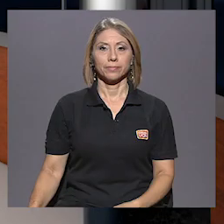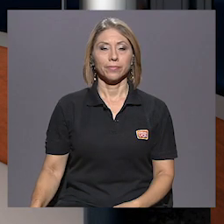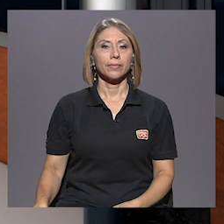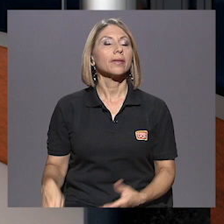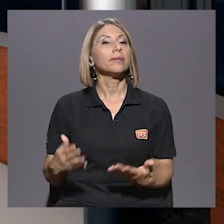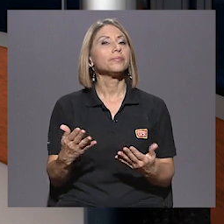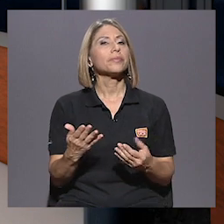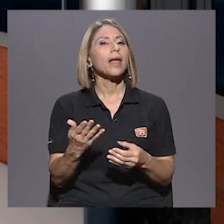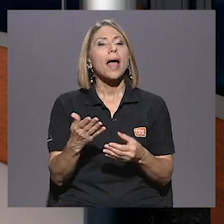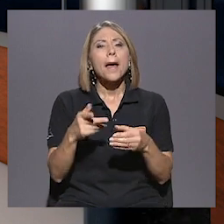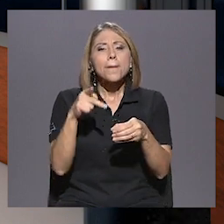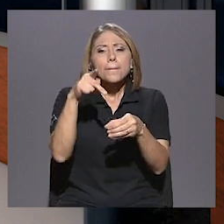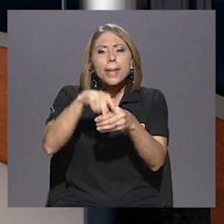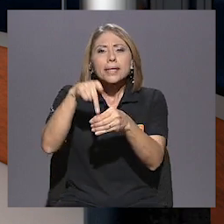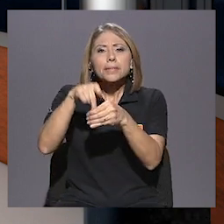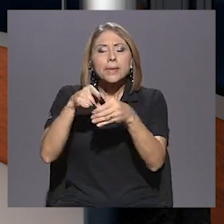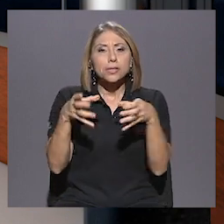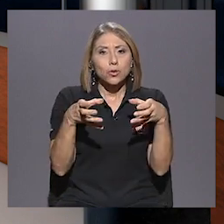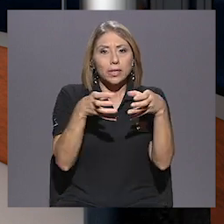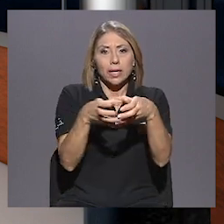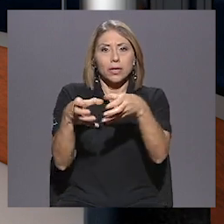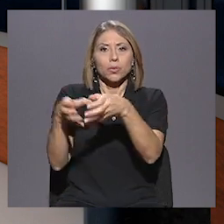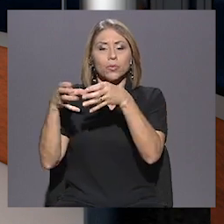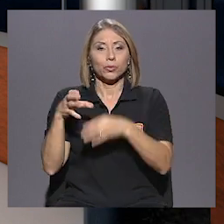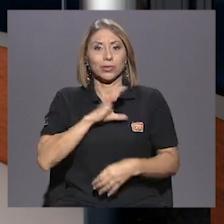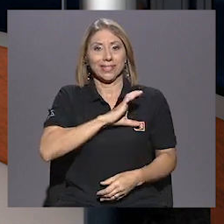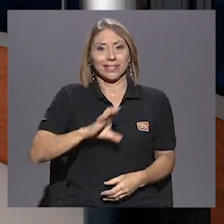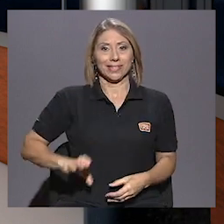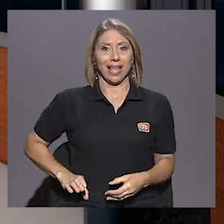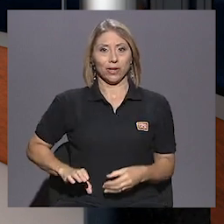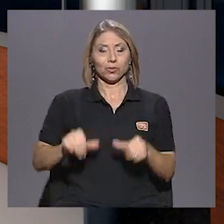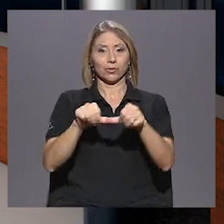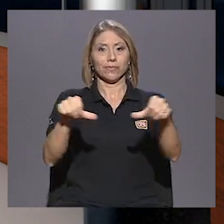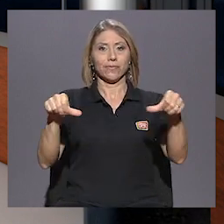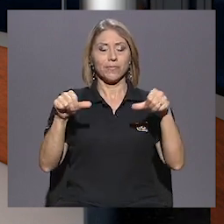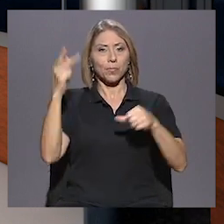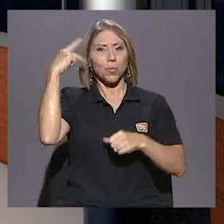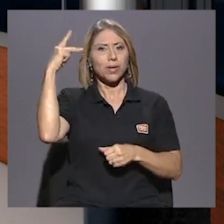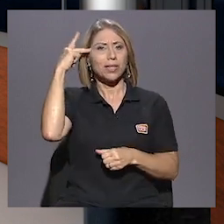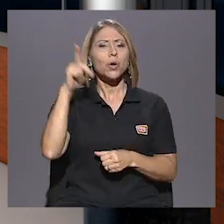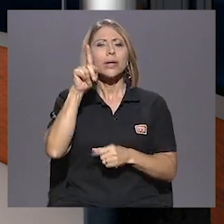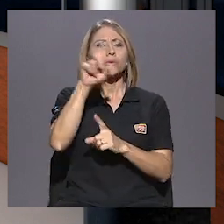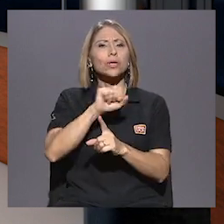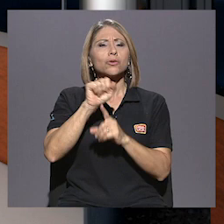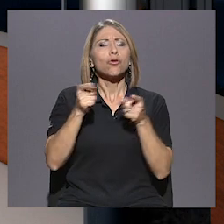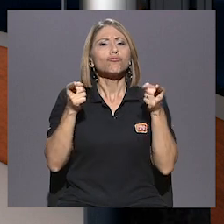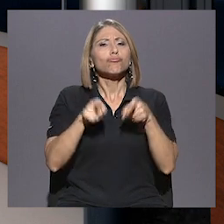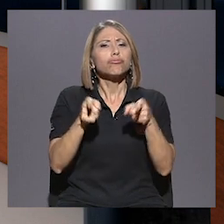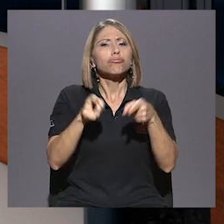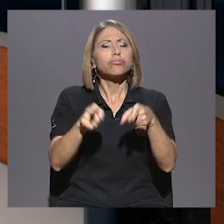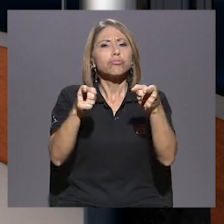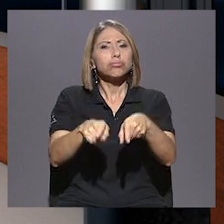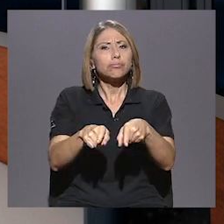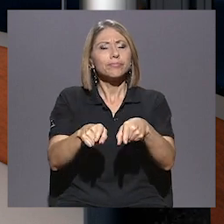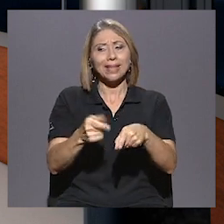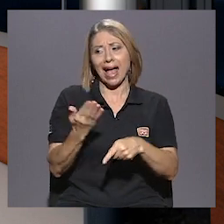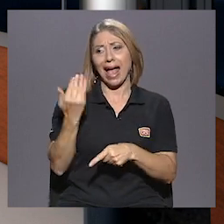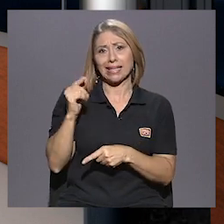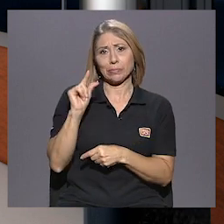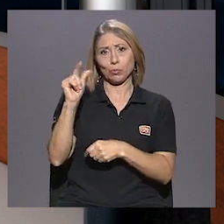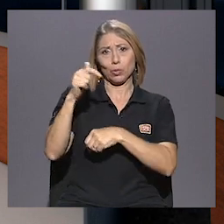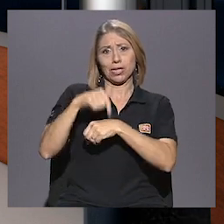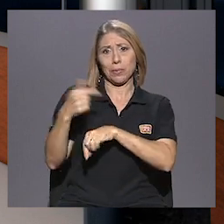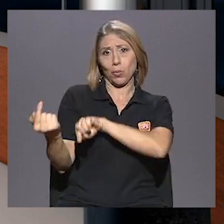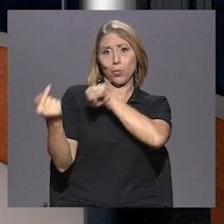La participación de agrupaciones cristianas en la esfera política es un fenómeno creciente. Hace poco